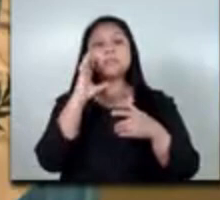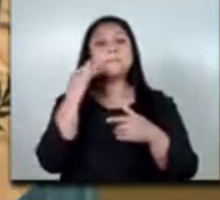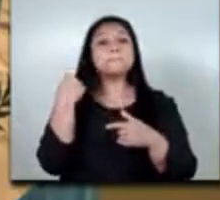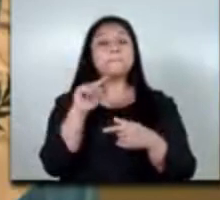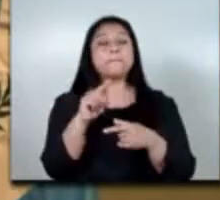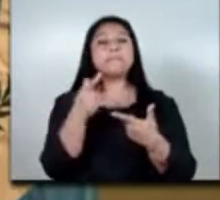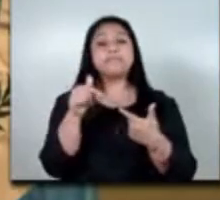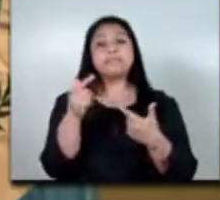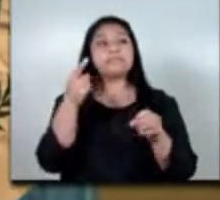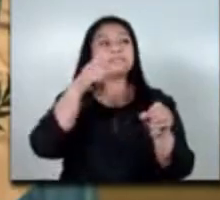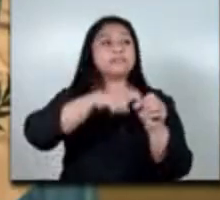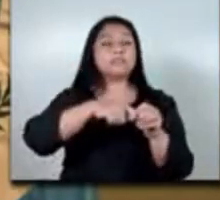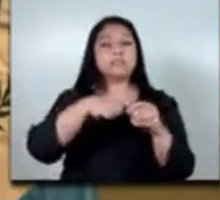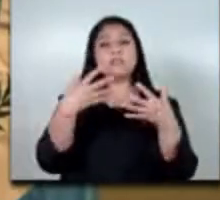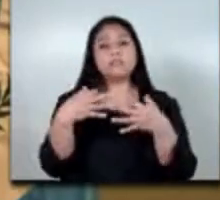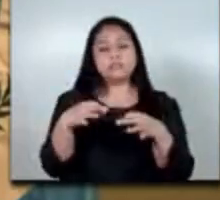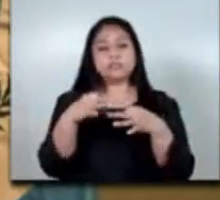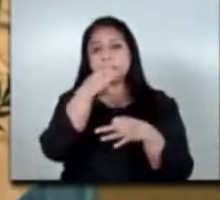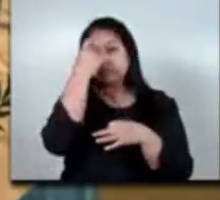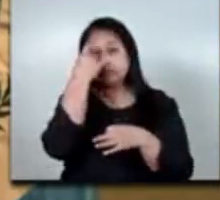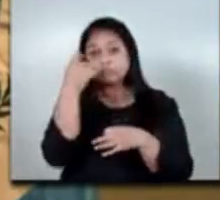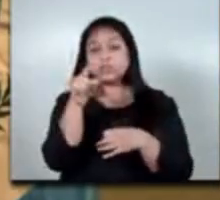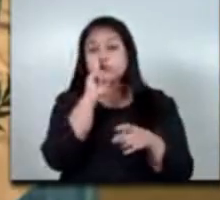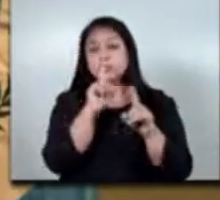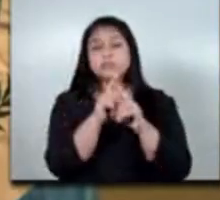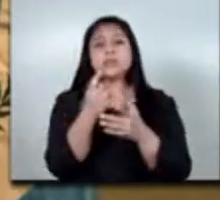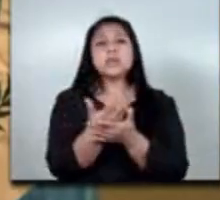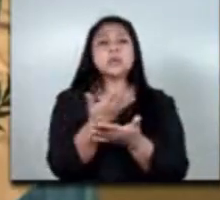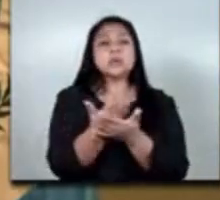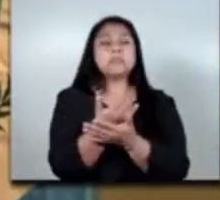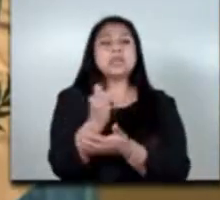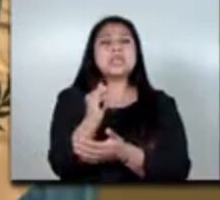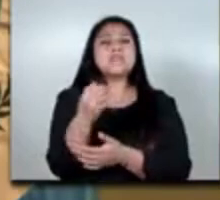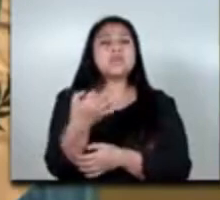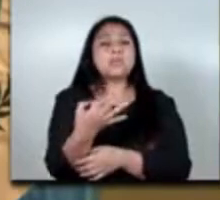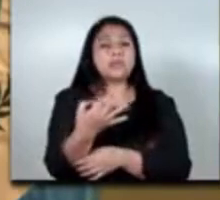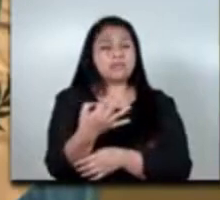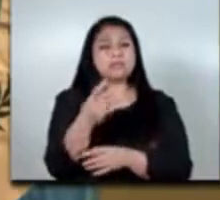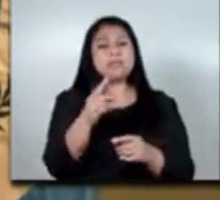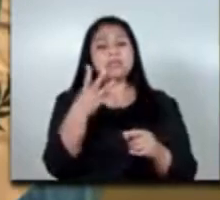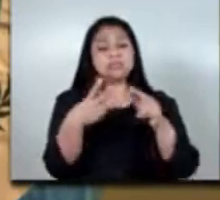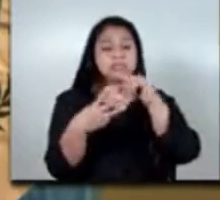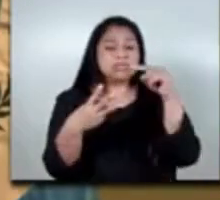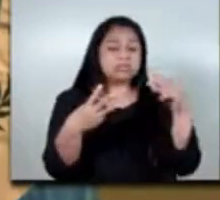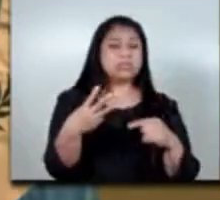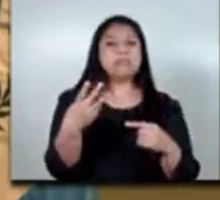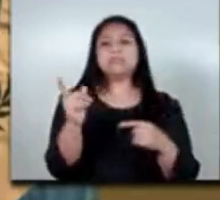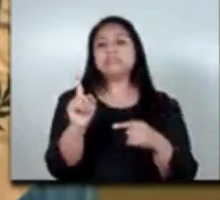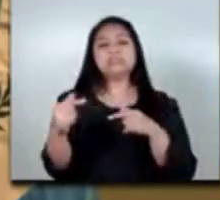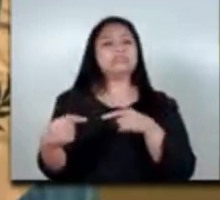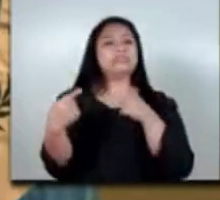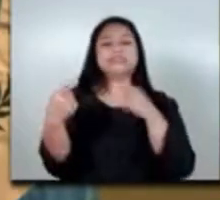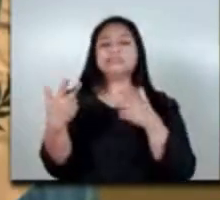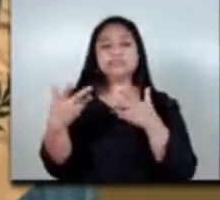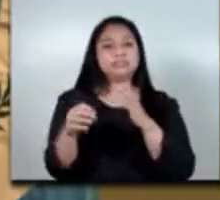empleos precarios y en la economía informal tres elementos que sin duda van en contra de las condiciones de un trabajo decente